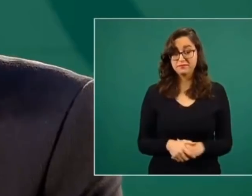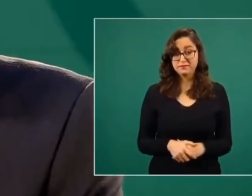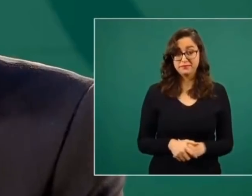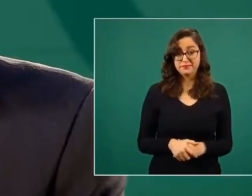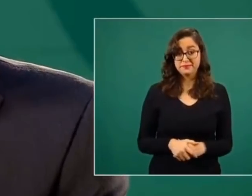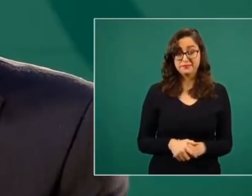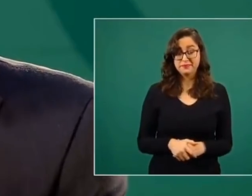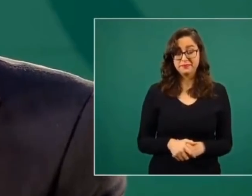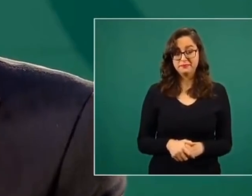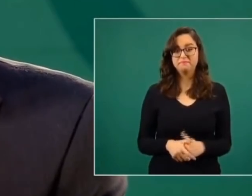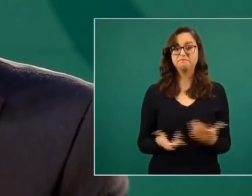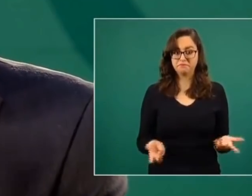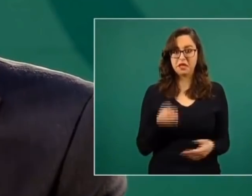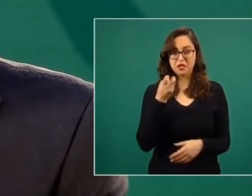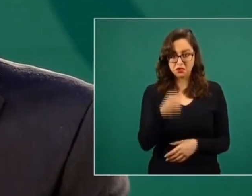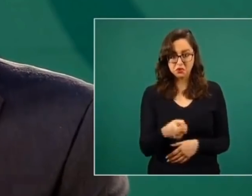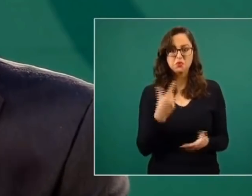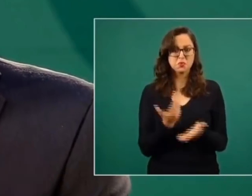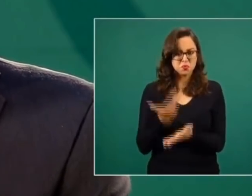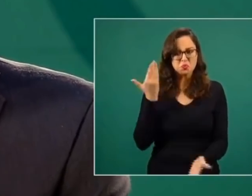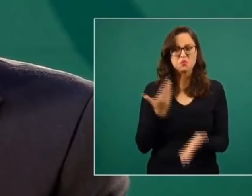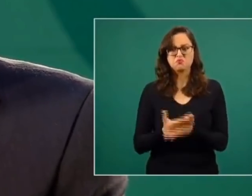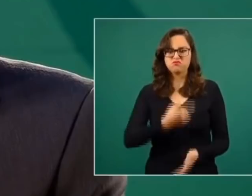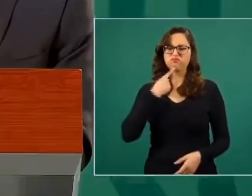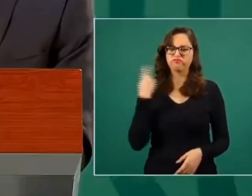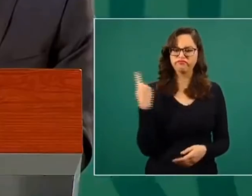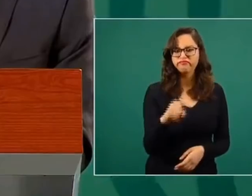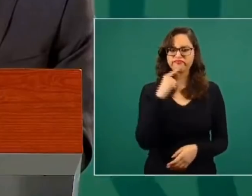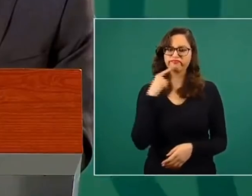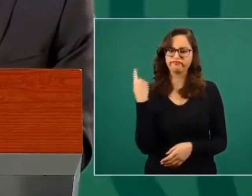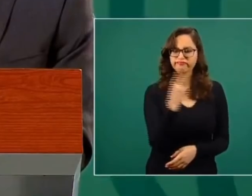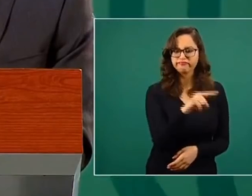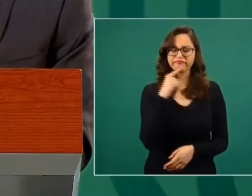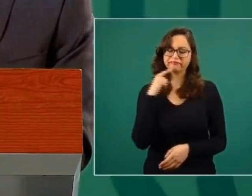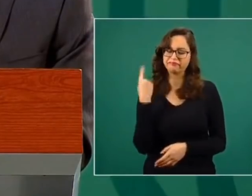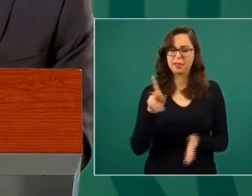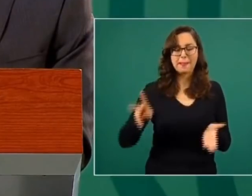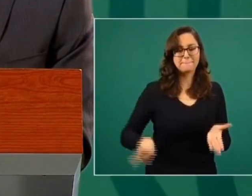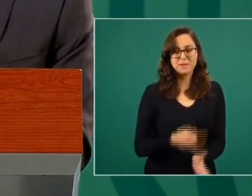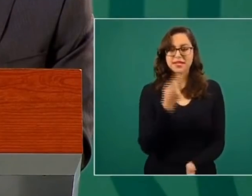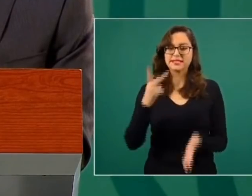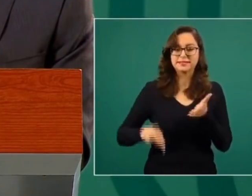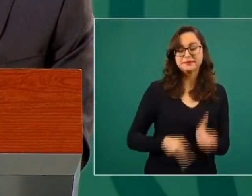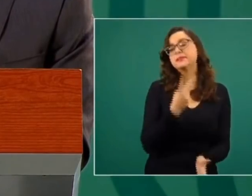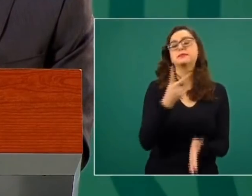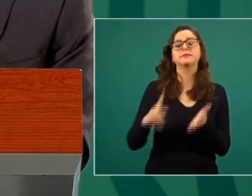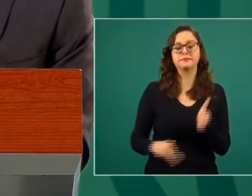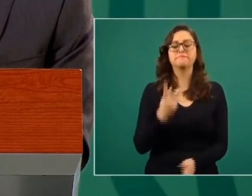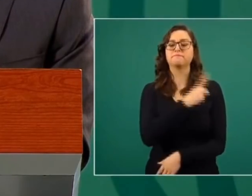Entonces, seguir denunciando actos de corrupción y